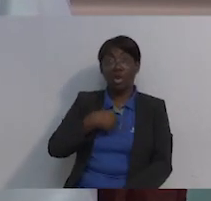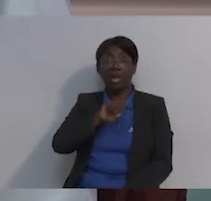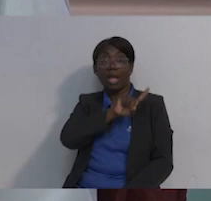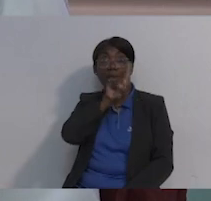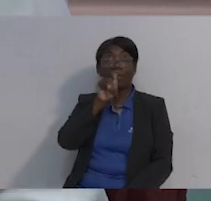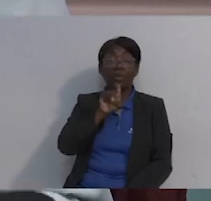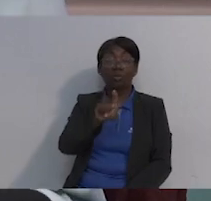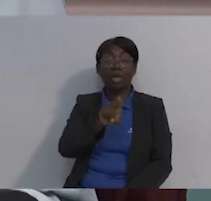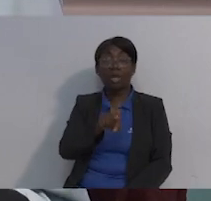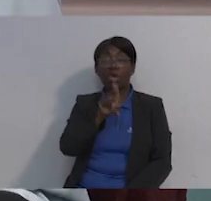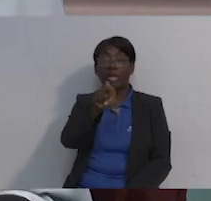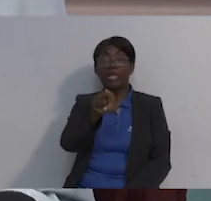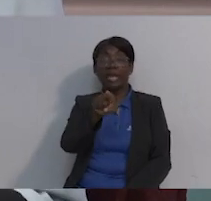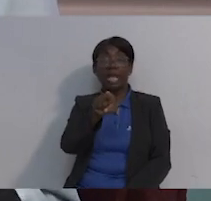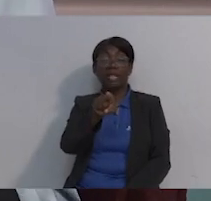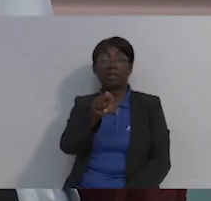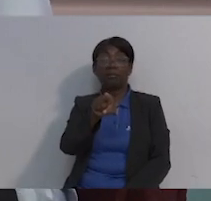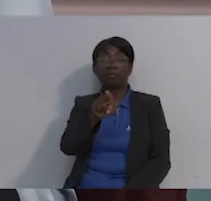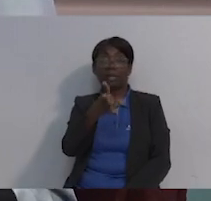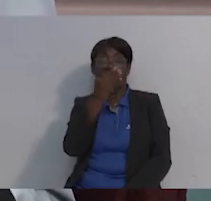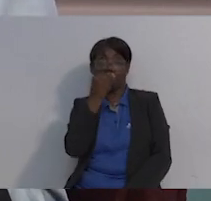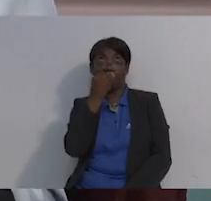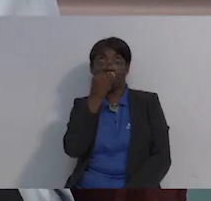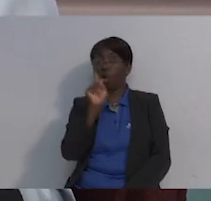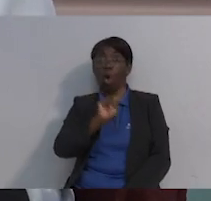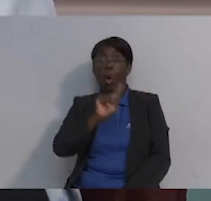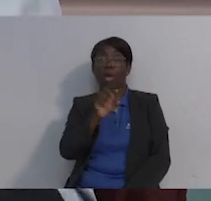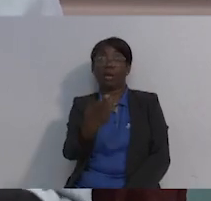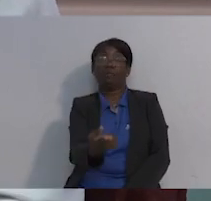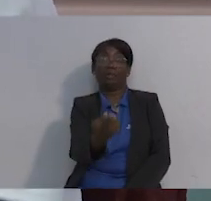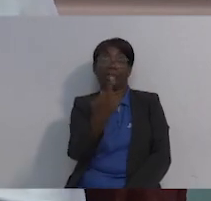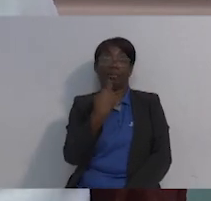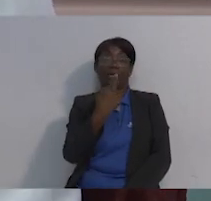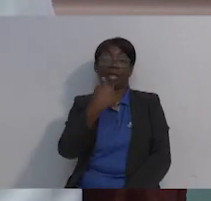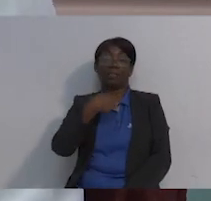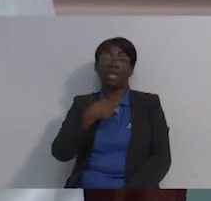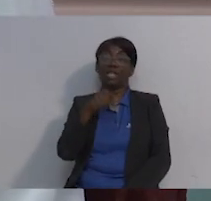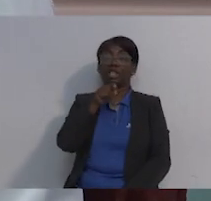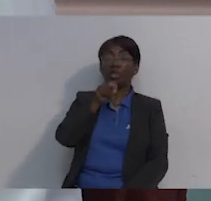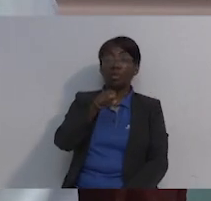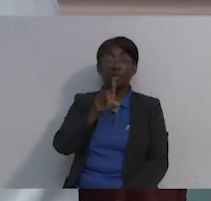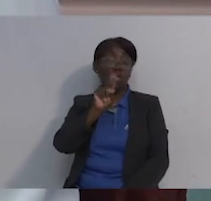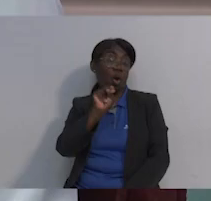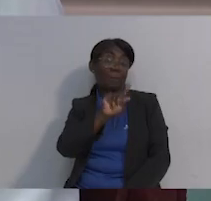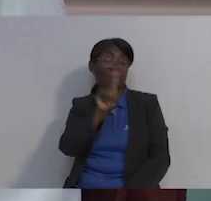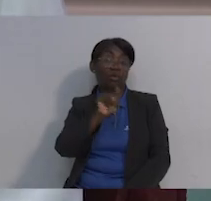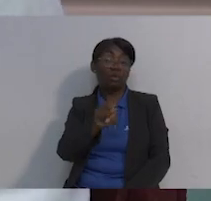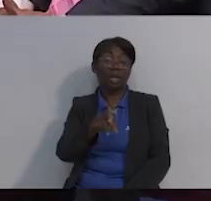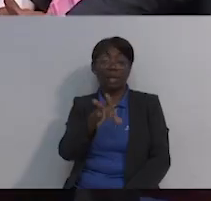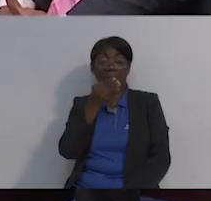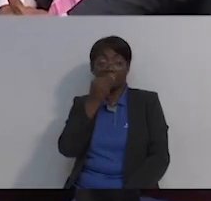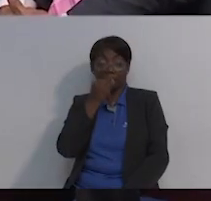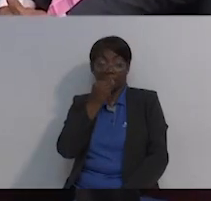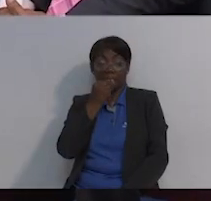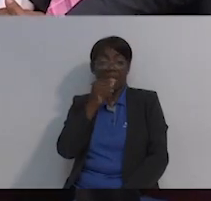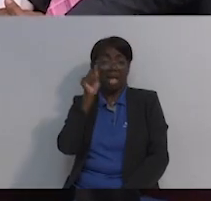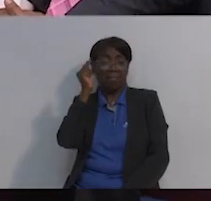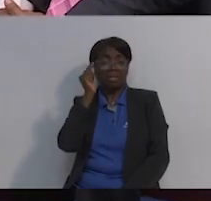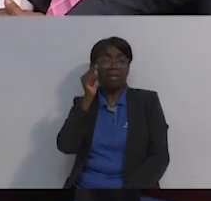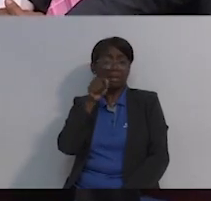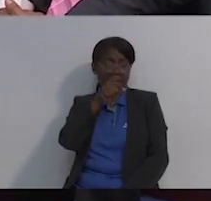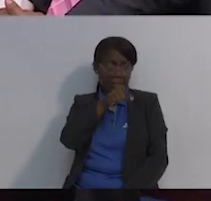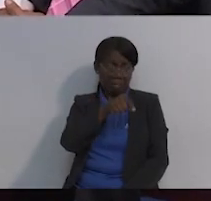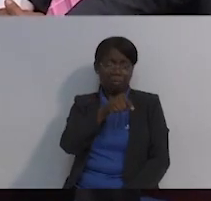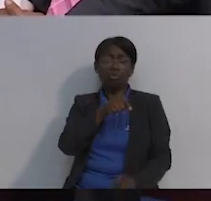va a contestar. Él probablemente pensará que tú entiendes y estás claro en todo. Y preguntar